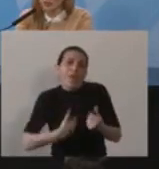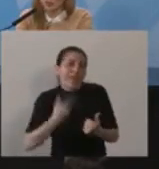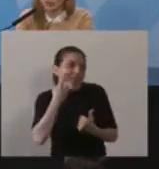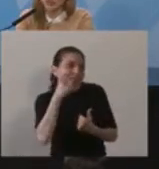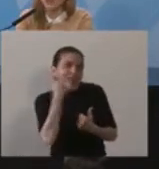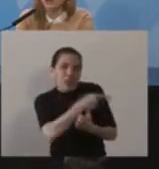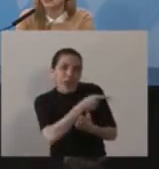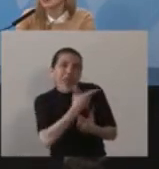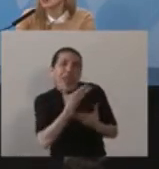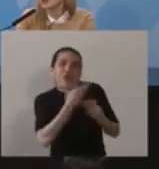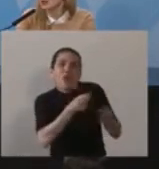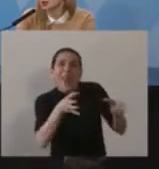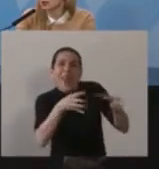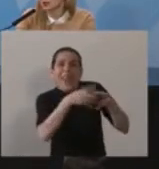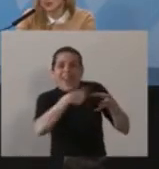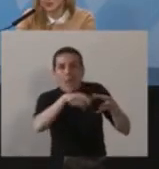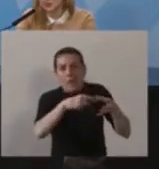ese equipo.